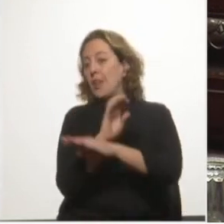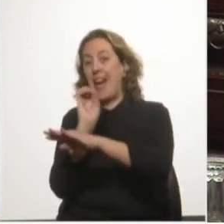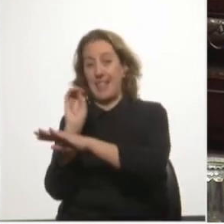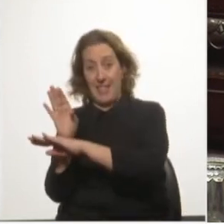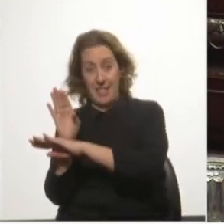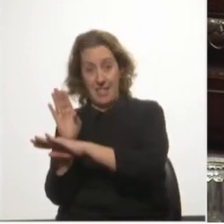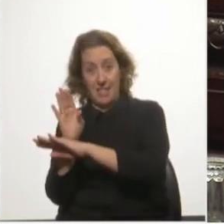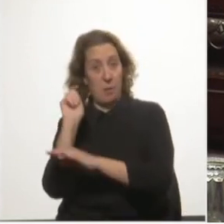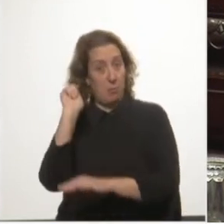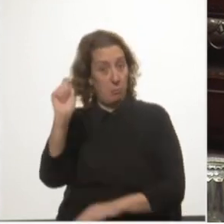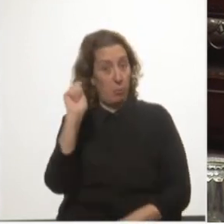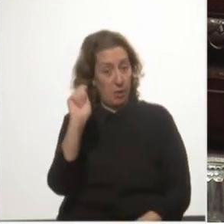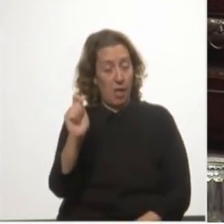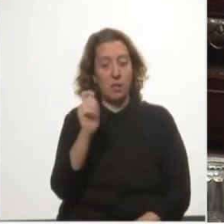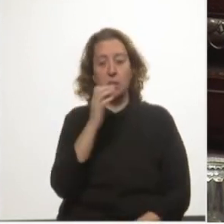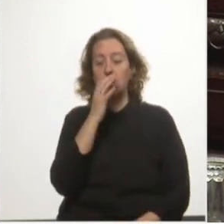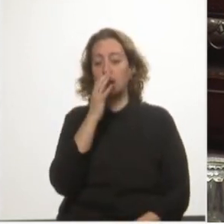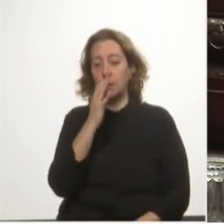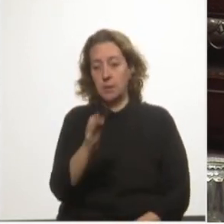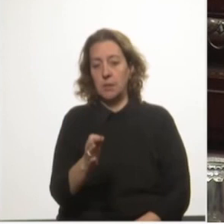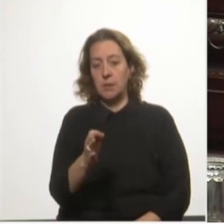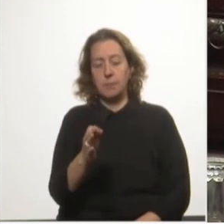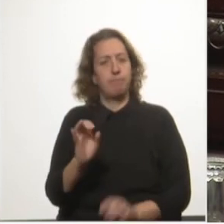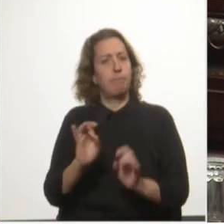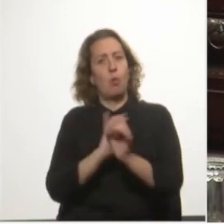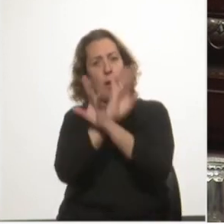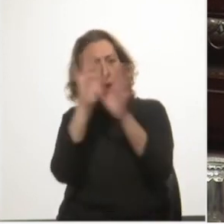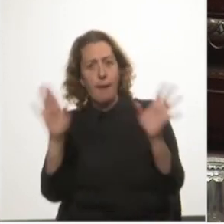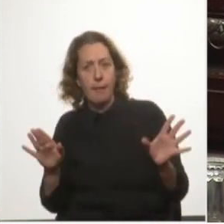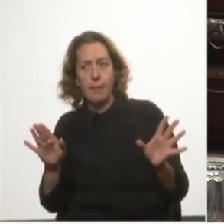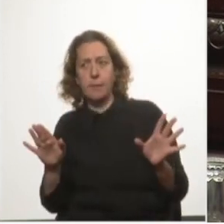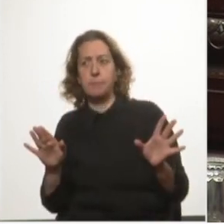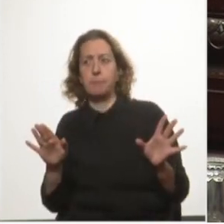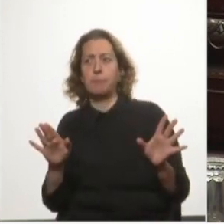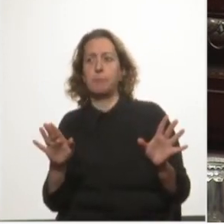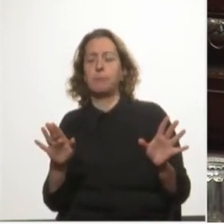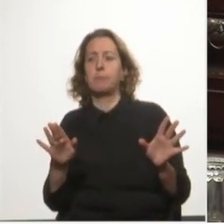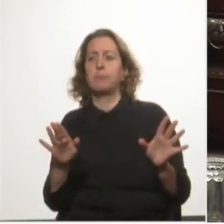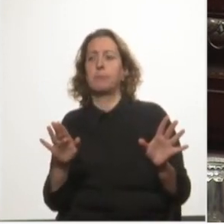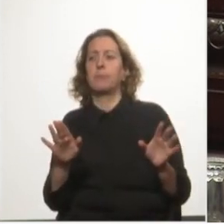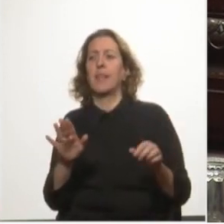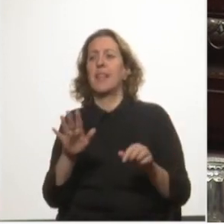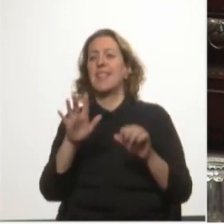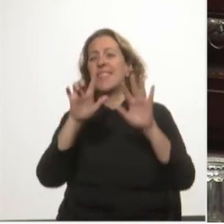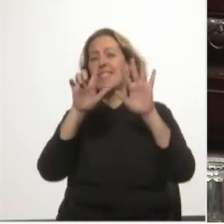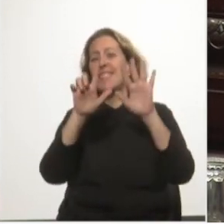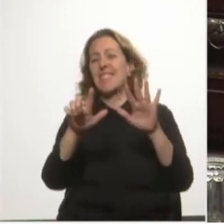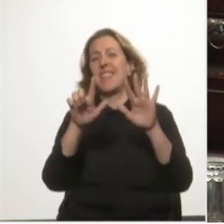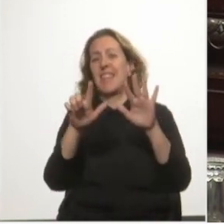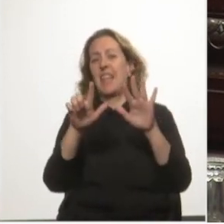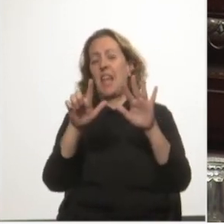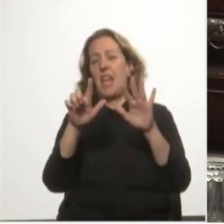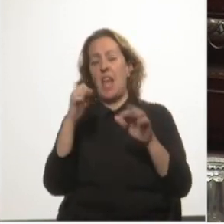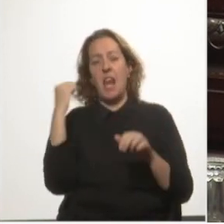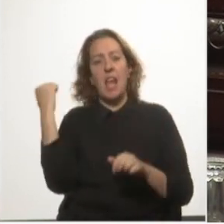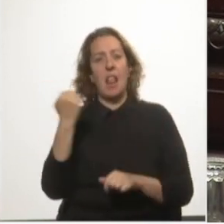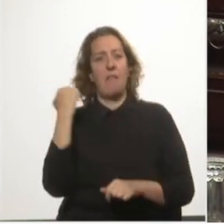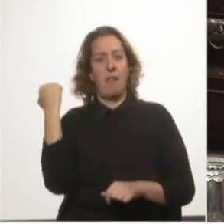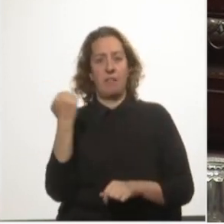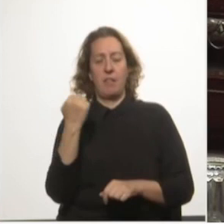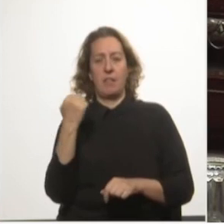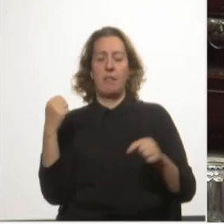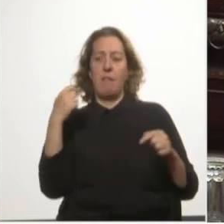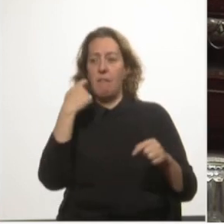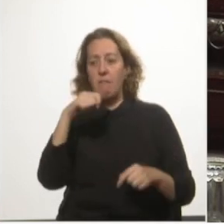en las que señala con contundencia, no menos de siete relevantes ilegalidades.